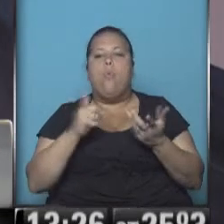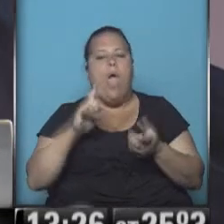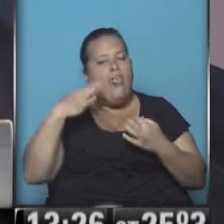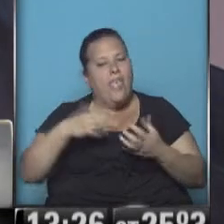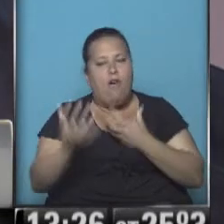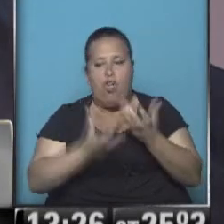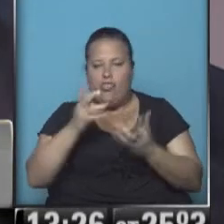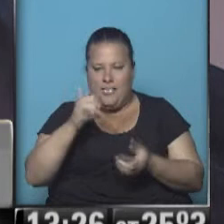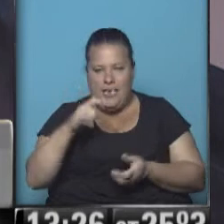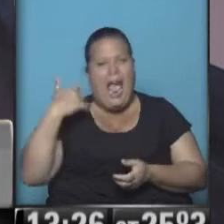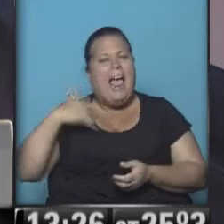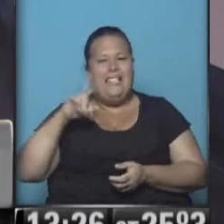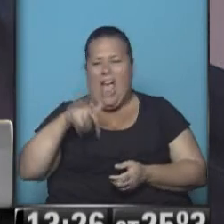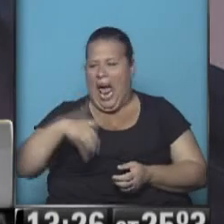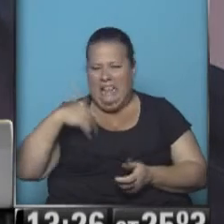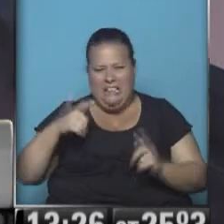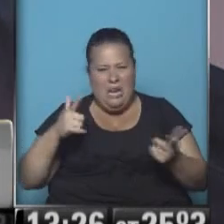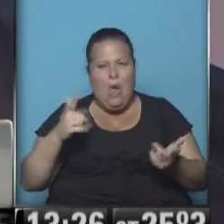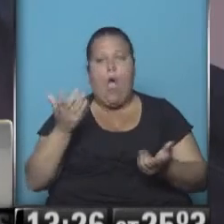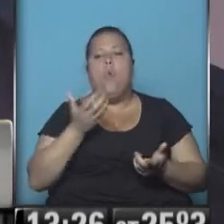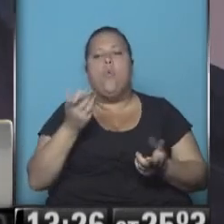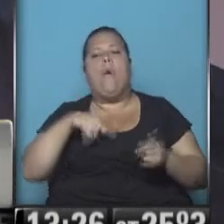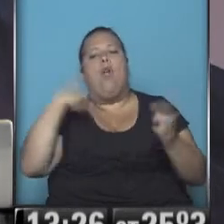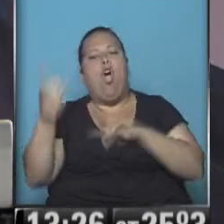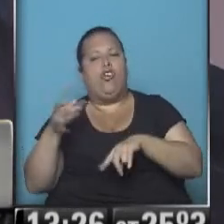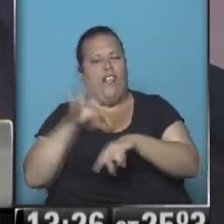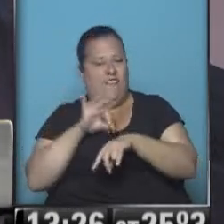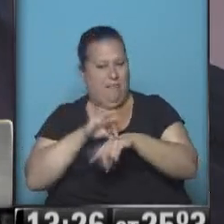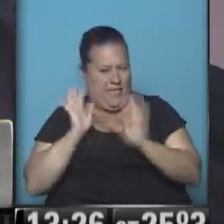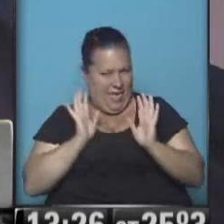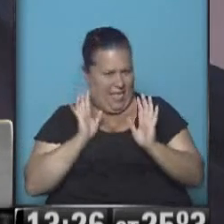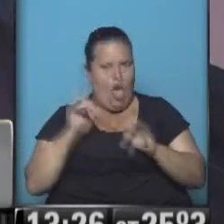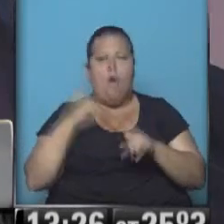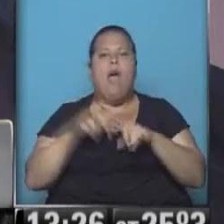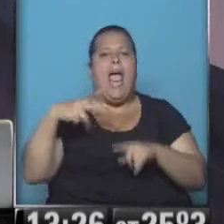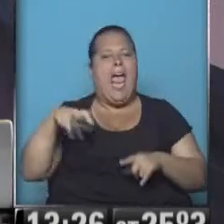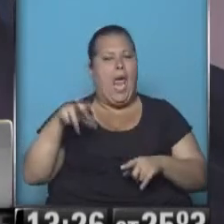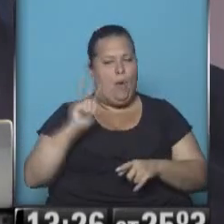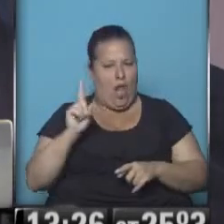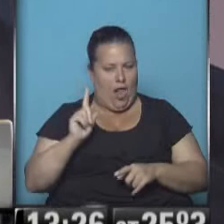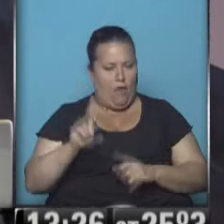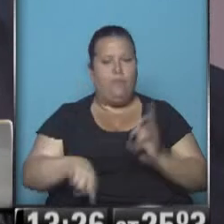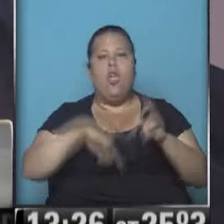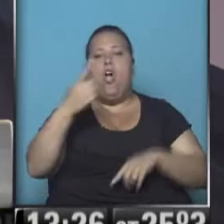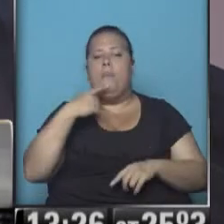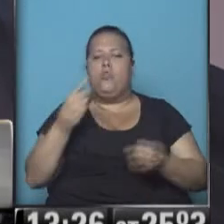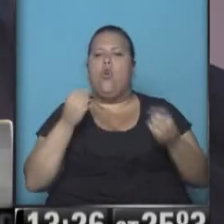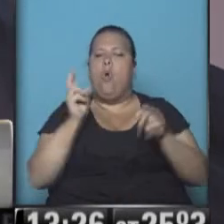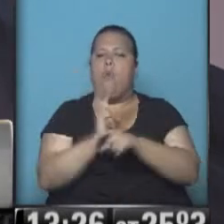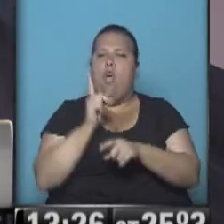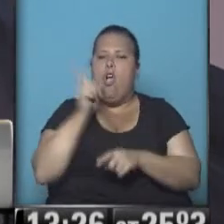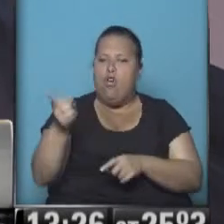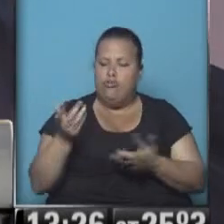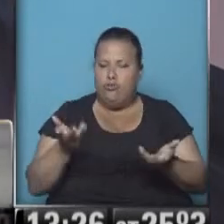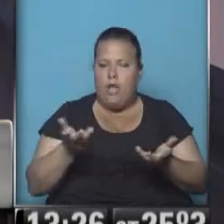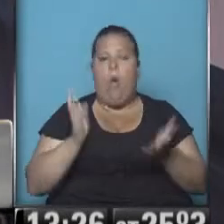Pero no estamos hablando de Argentina. En Argentina no tiene que estar cruda por otras enfermedades, no por el ébola. Otra pregunta es, ¿cómo prevenirla